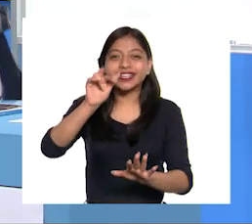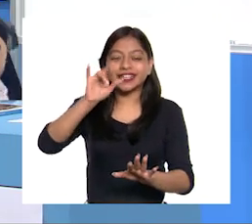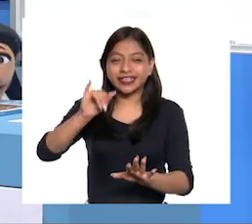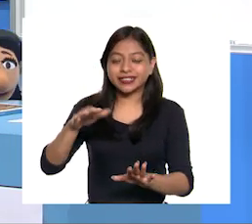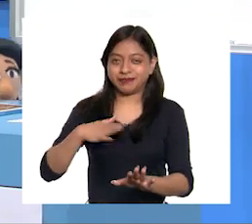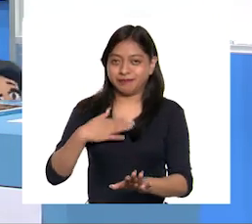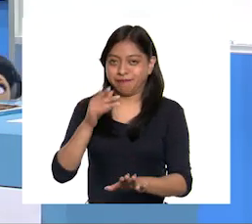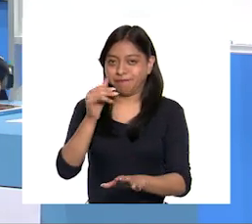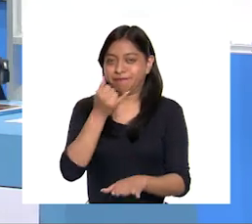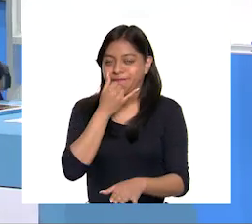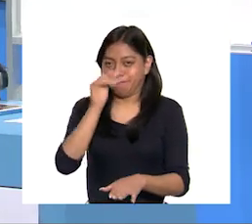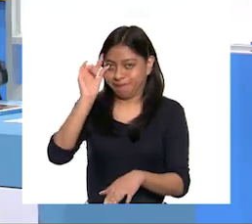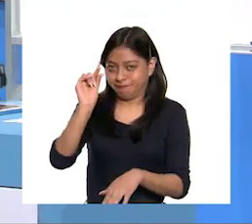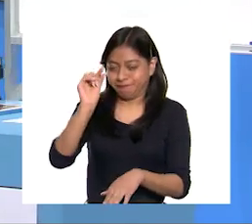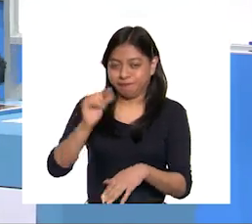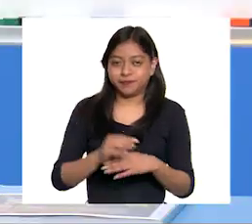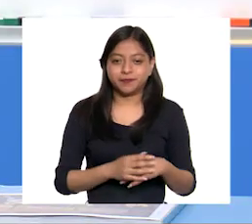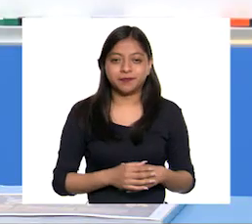déjame le pago esto